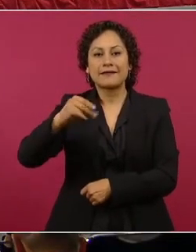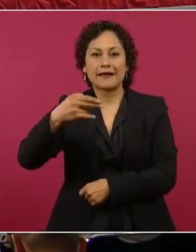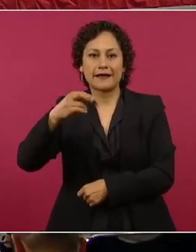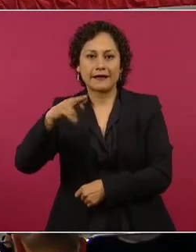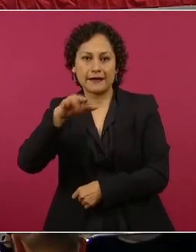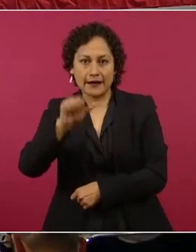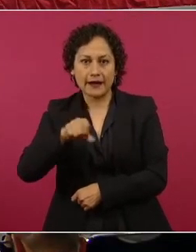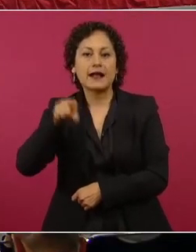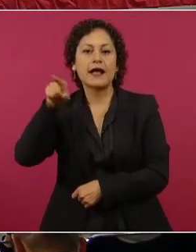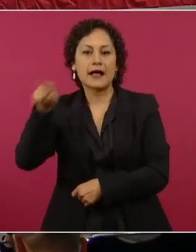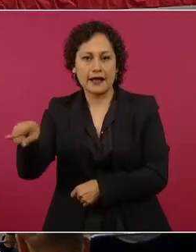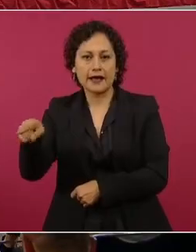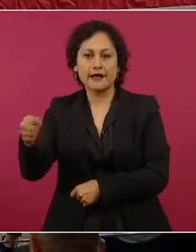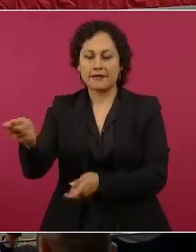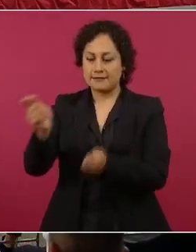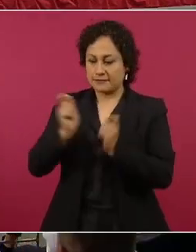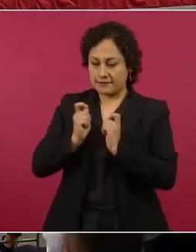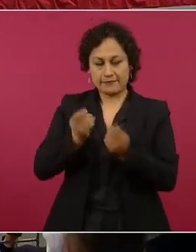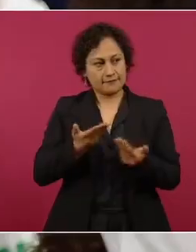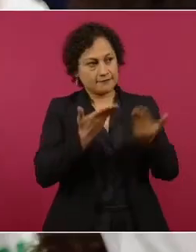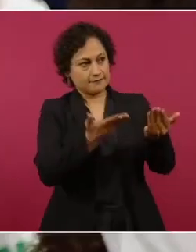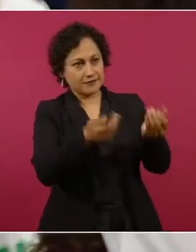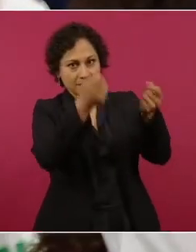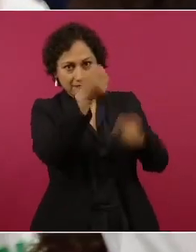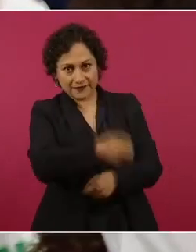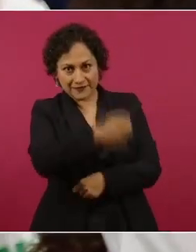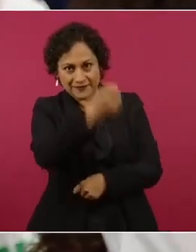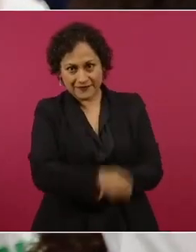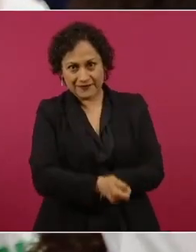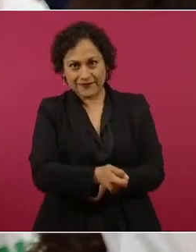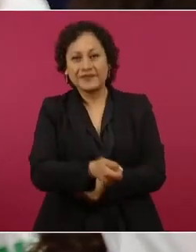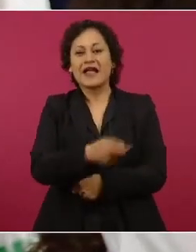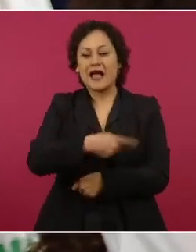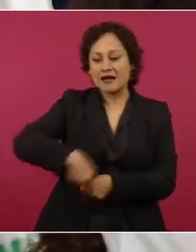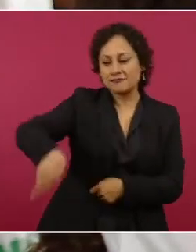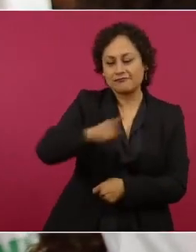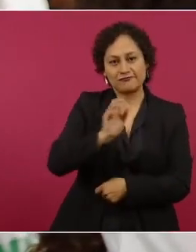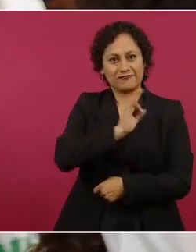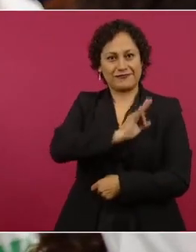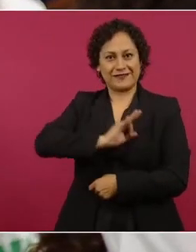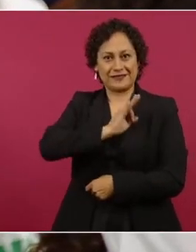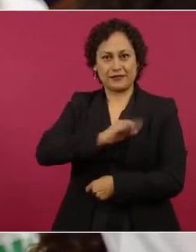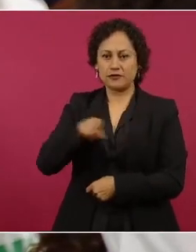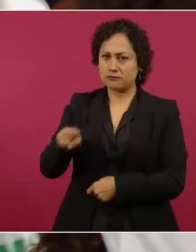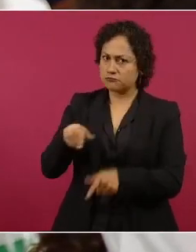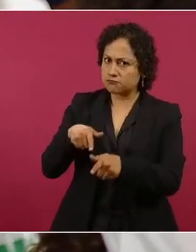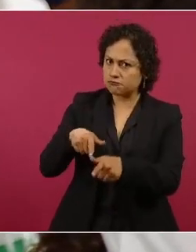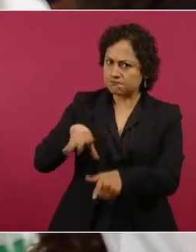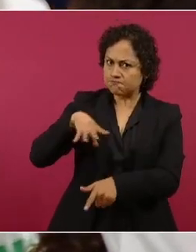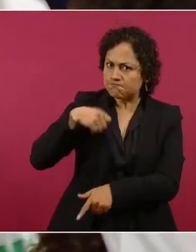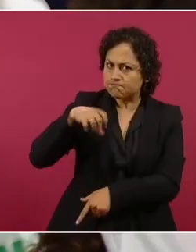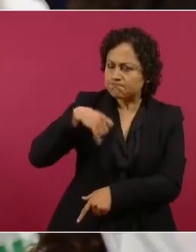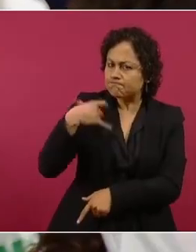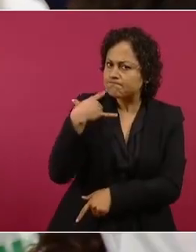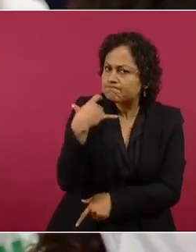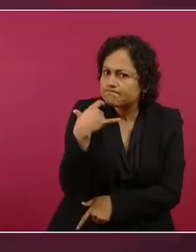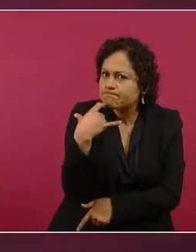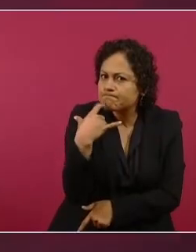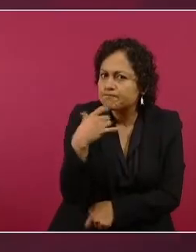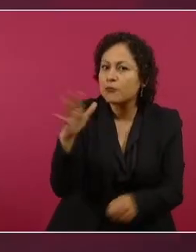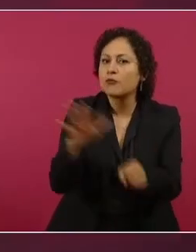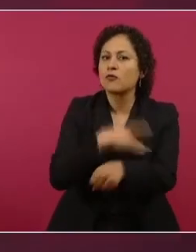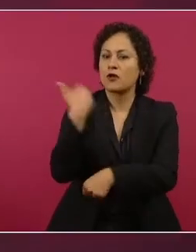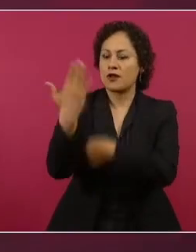felicitar por este gran logro. No le aflojen, porque el año que entra vamos por el